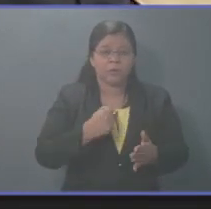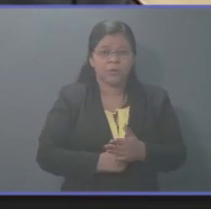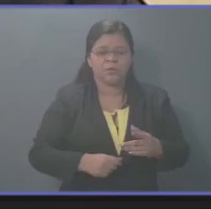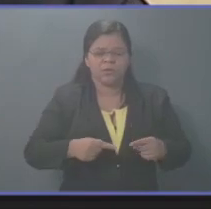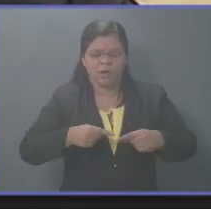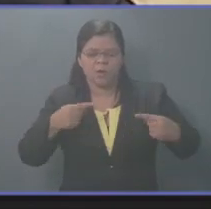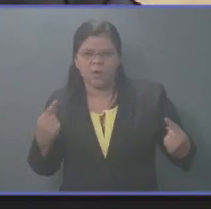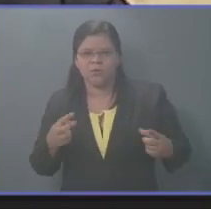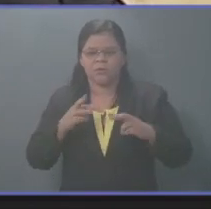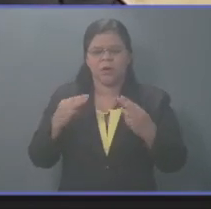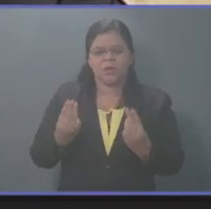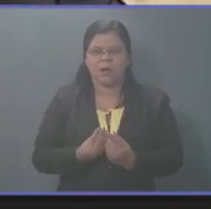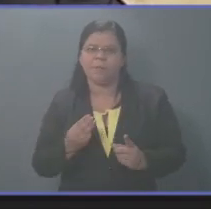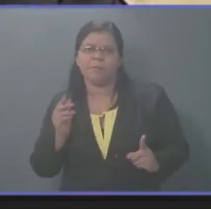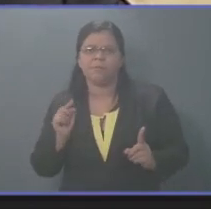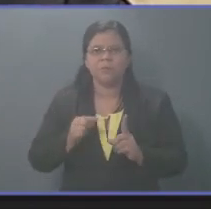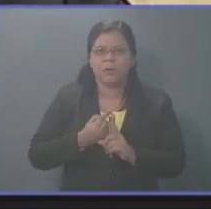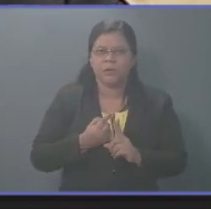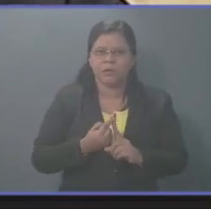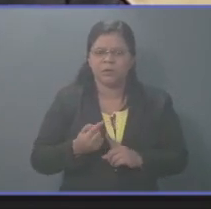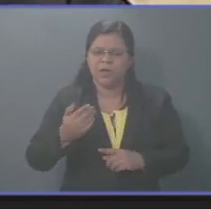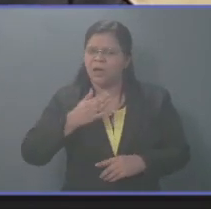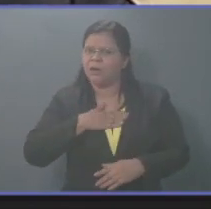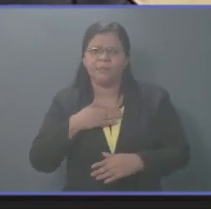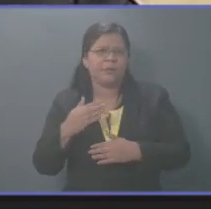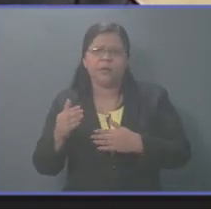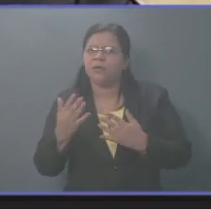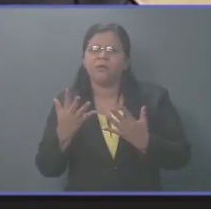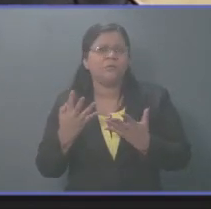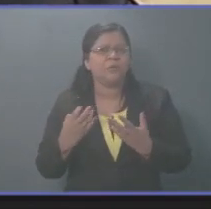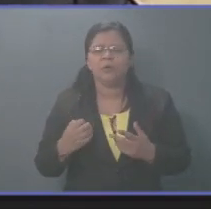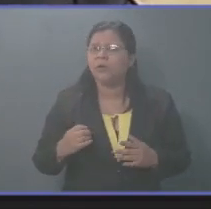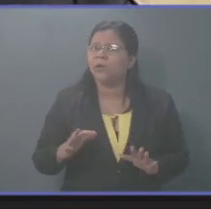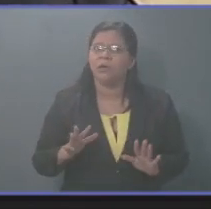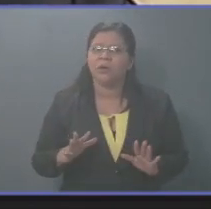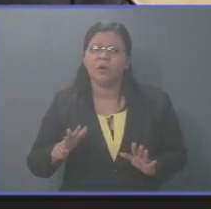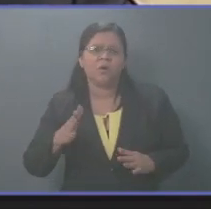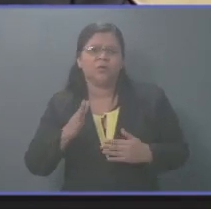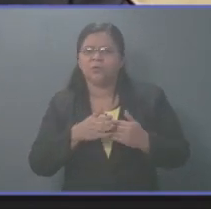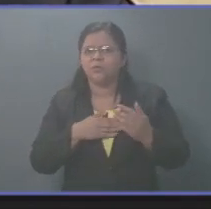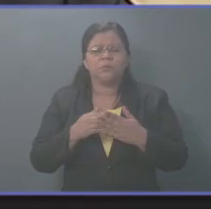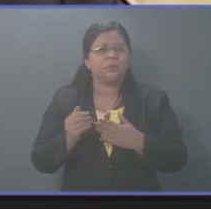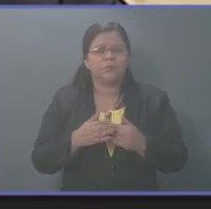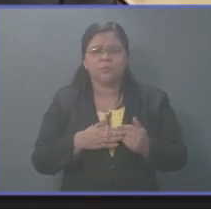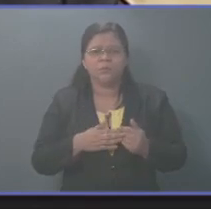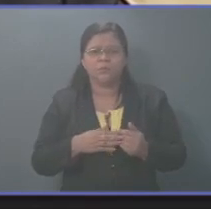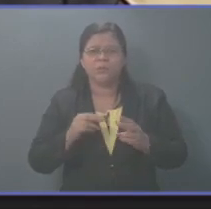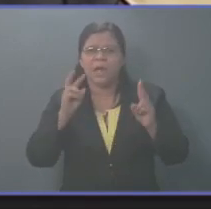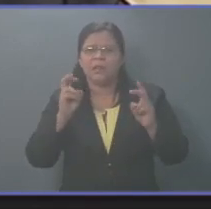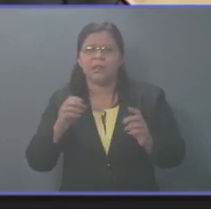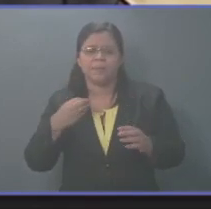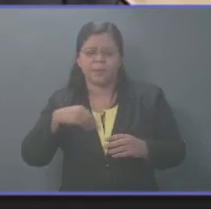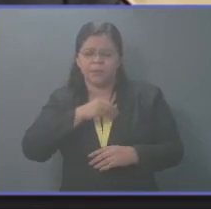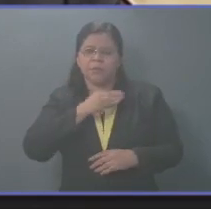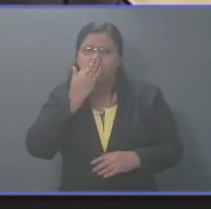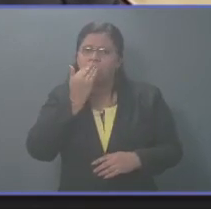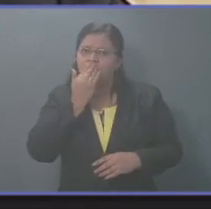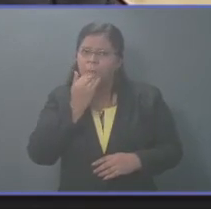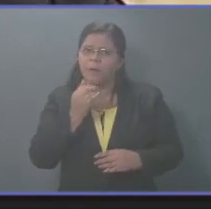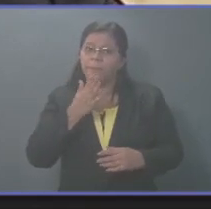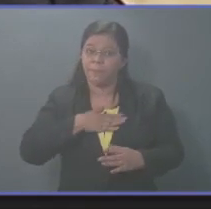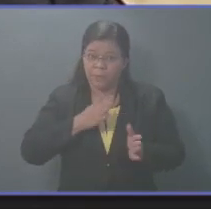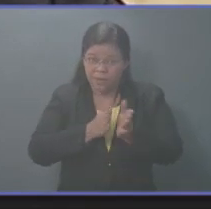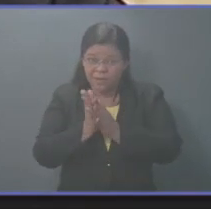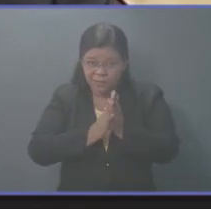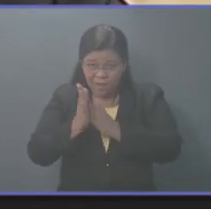terroristas pandilleros. A mí no me interesa el tema del doctor Quijano. Mi interés